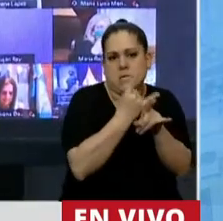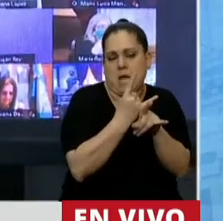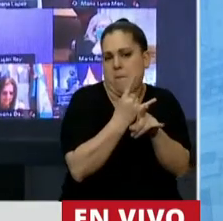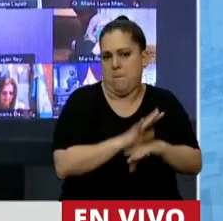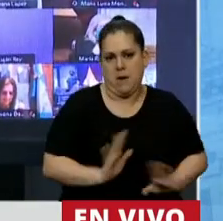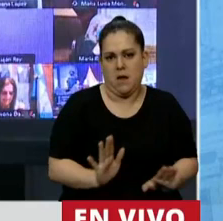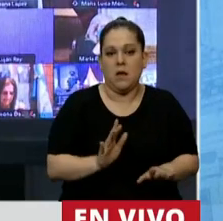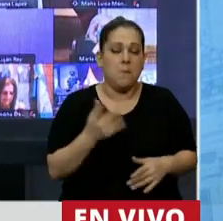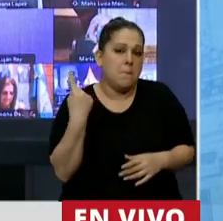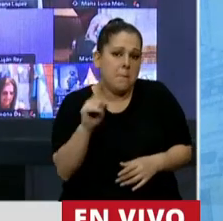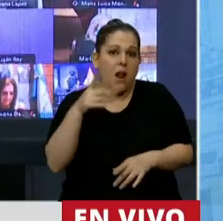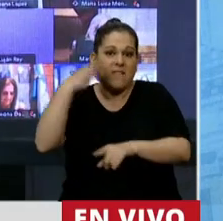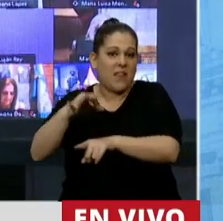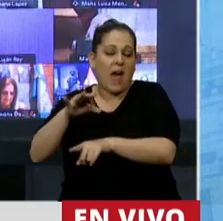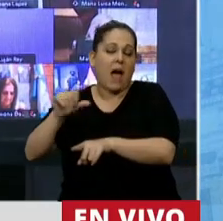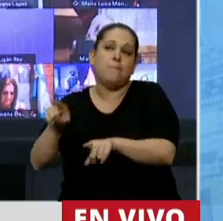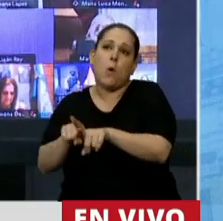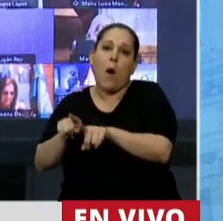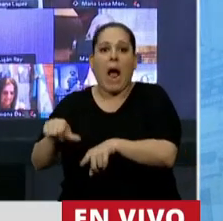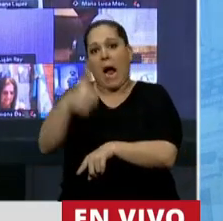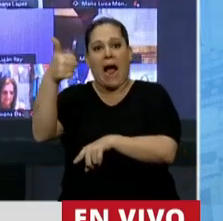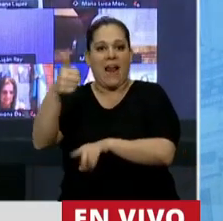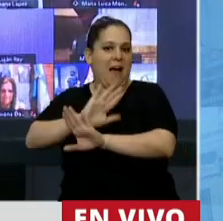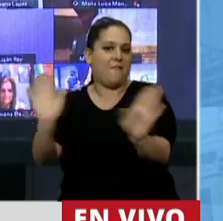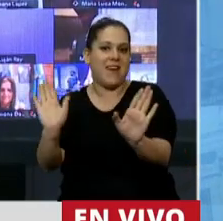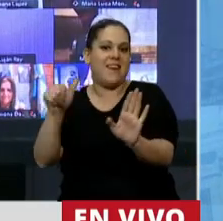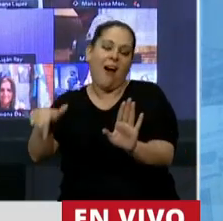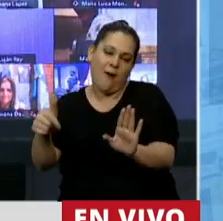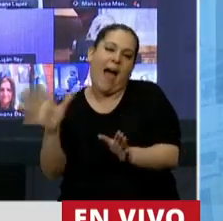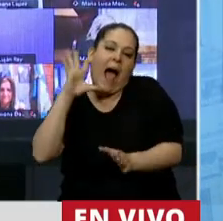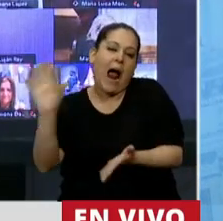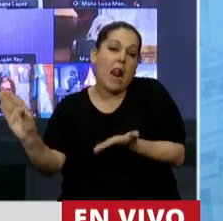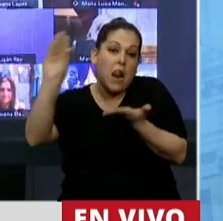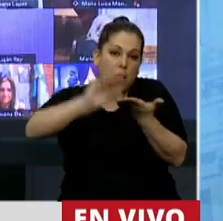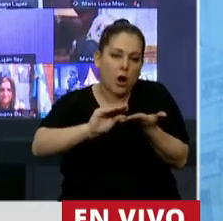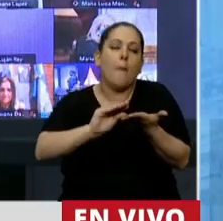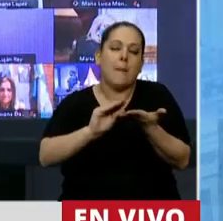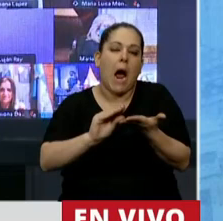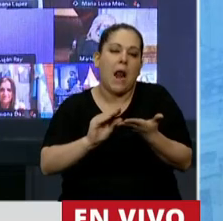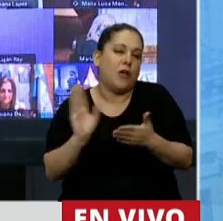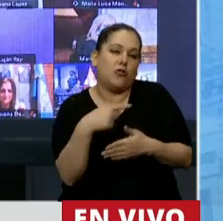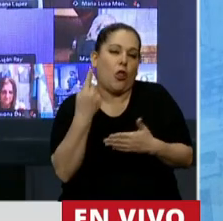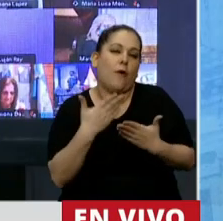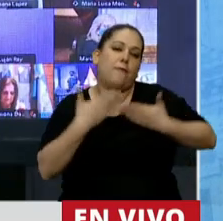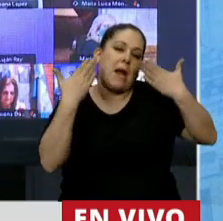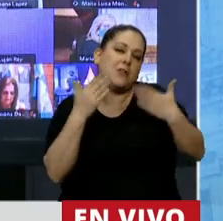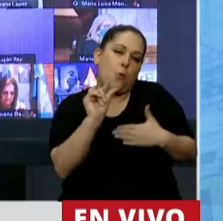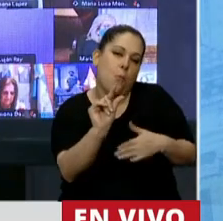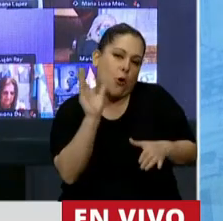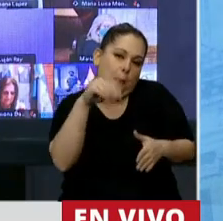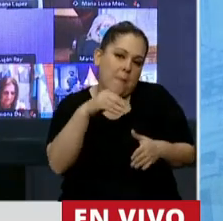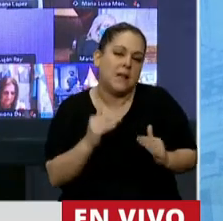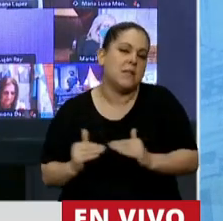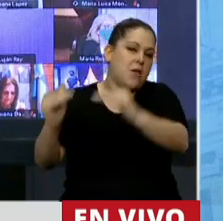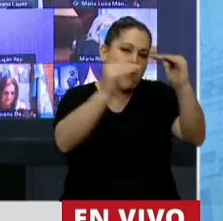Solamente dejamos de ganar. Pues esta vez, pongan un poquito y vamos a ser todos un poco más felices, más justos y más